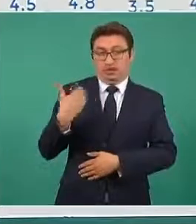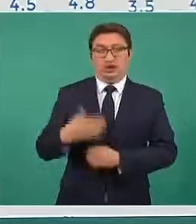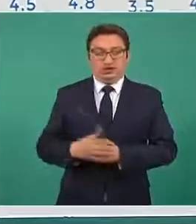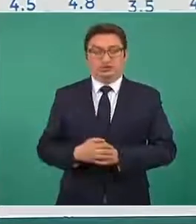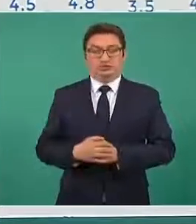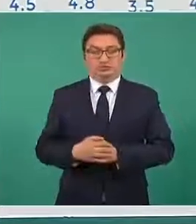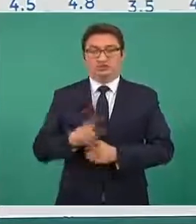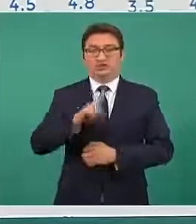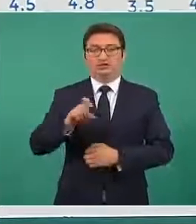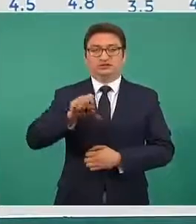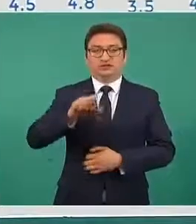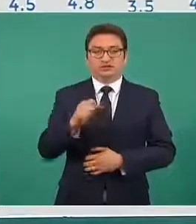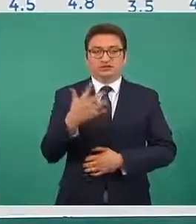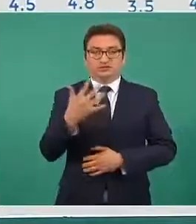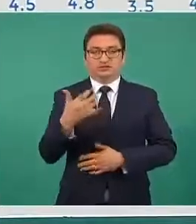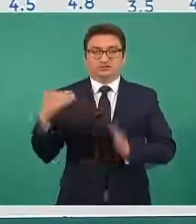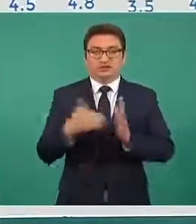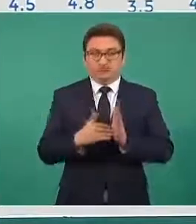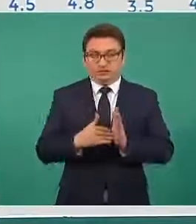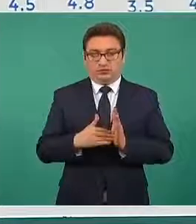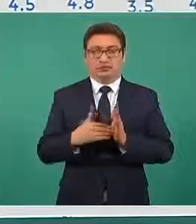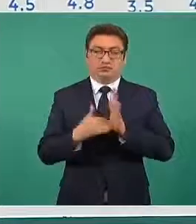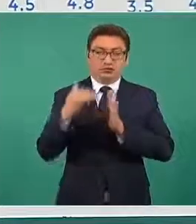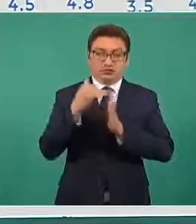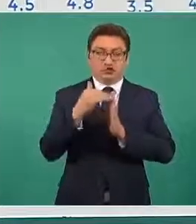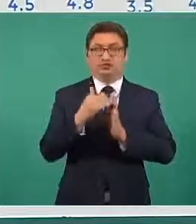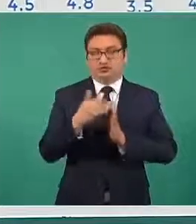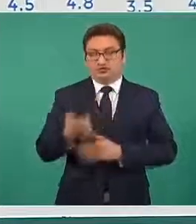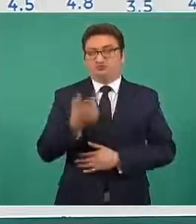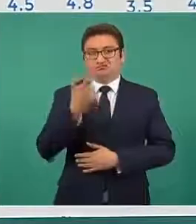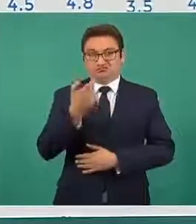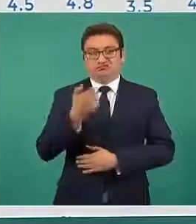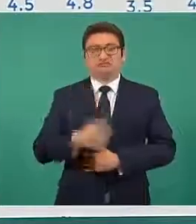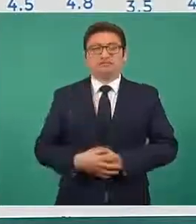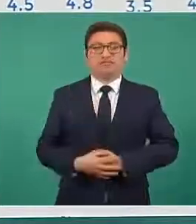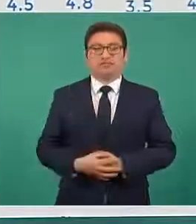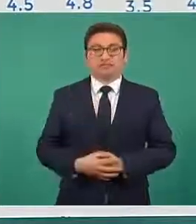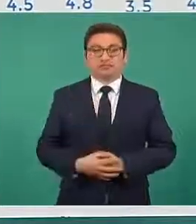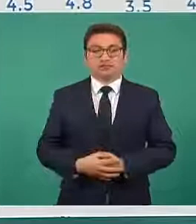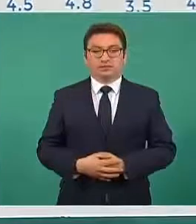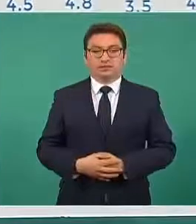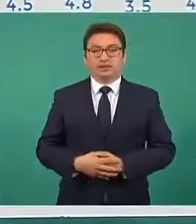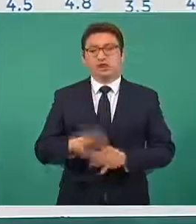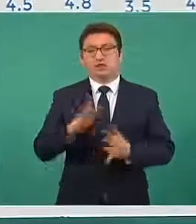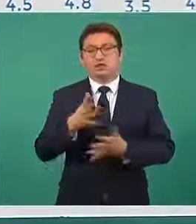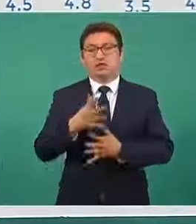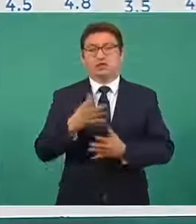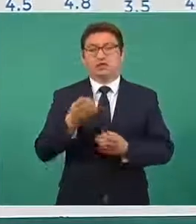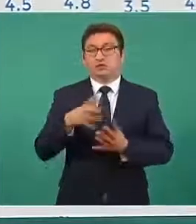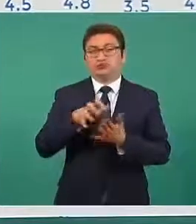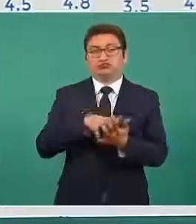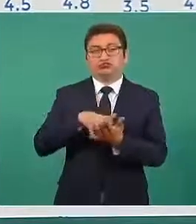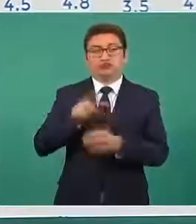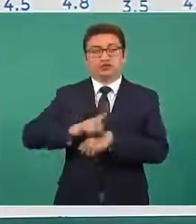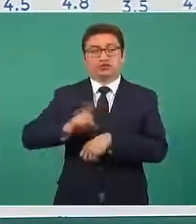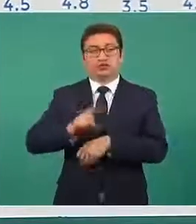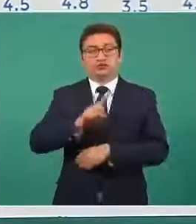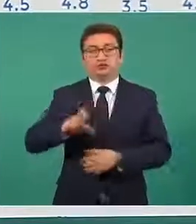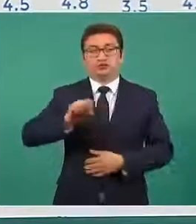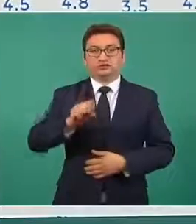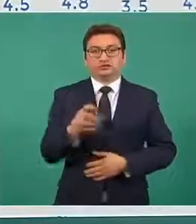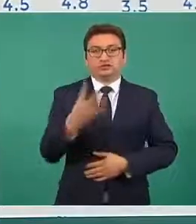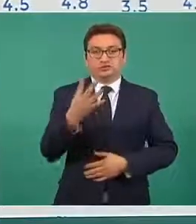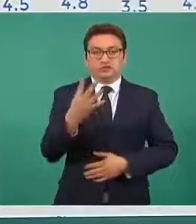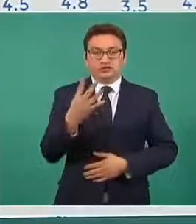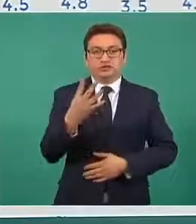de ciento sesenta y cinco mil millones de pesos y en lo que equivale a un ahorro diario de ciento